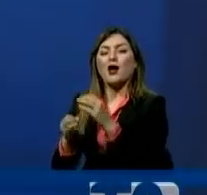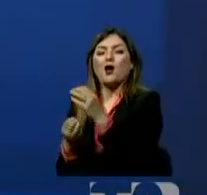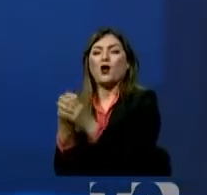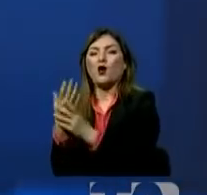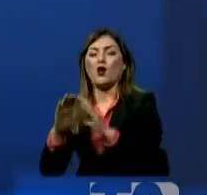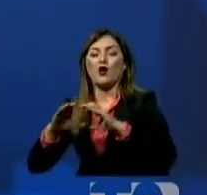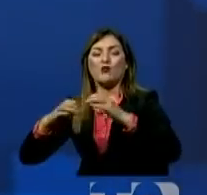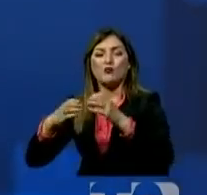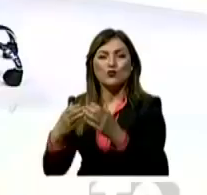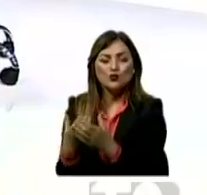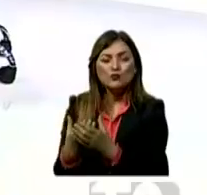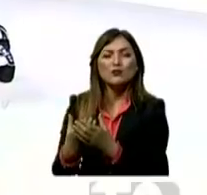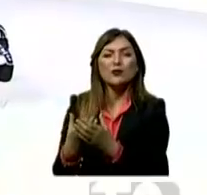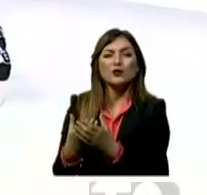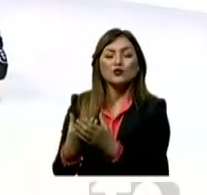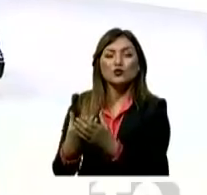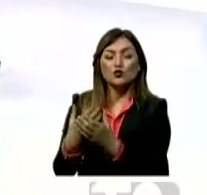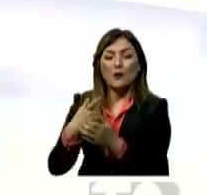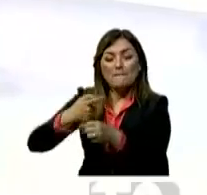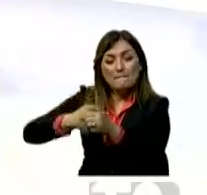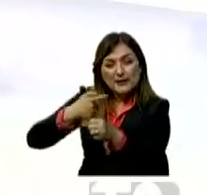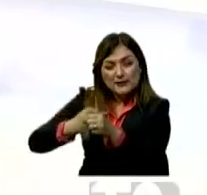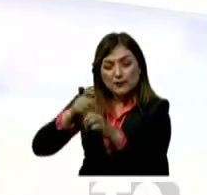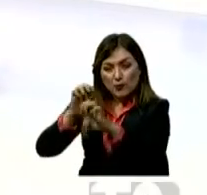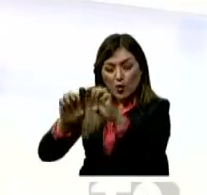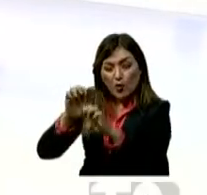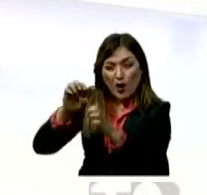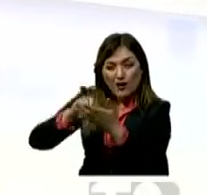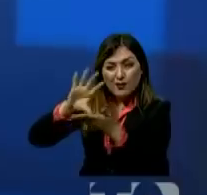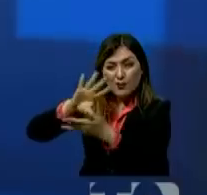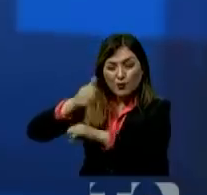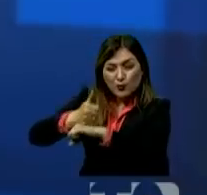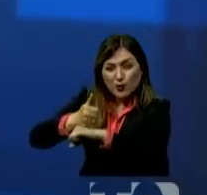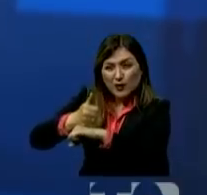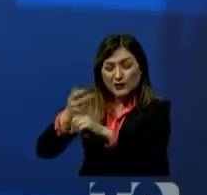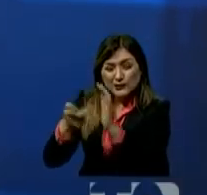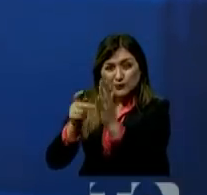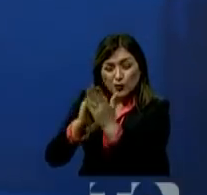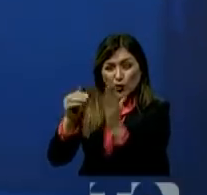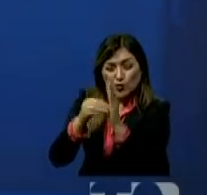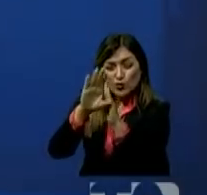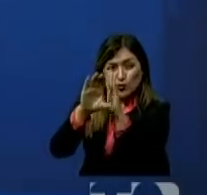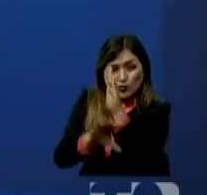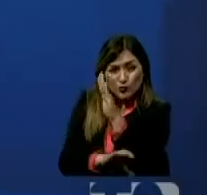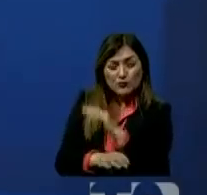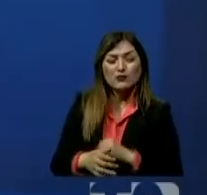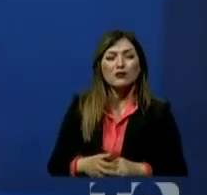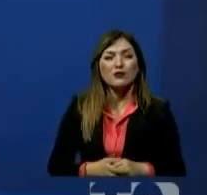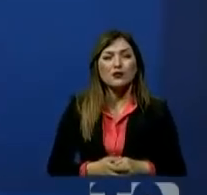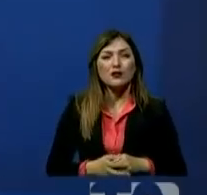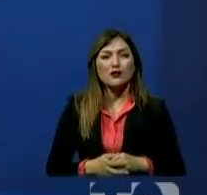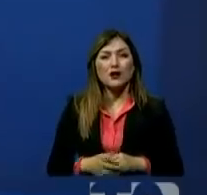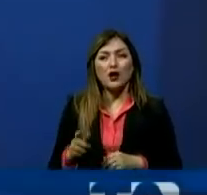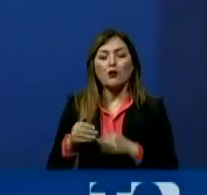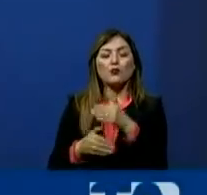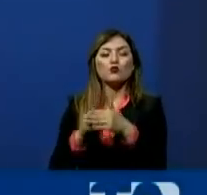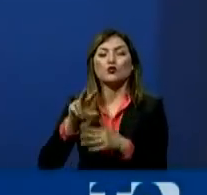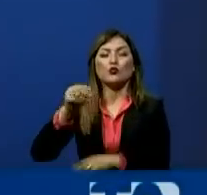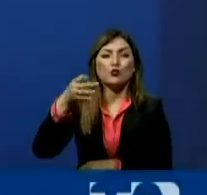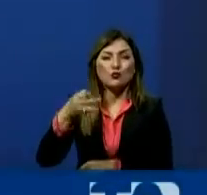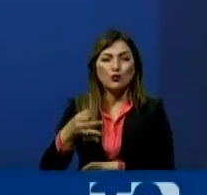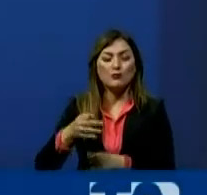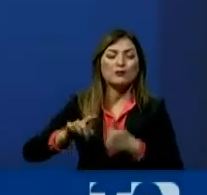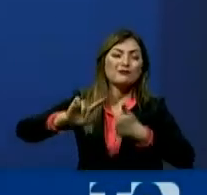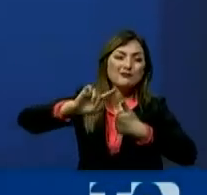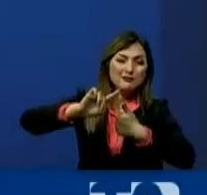procedimientos legales. ¿Crear una Comisión ad hoc es violar la Constitución? No, es los procedimientos que ellos no están cumpliendo.